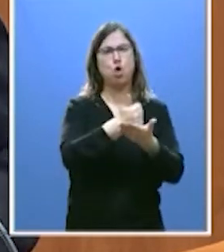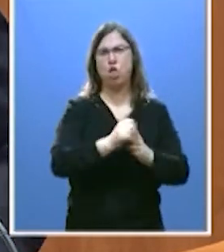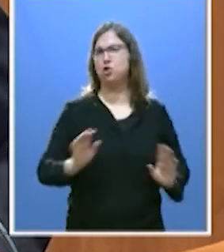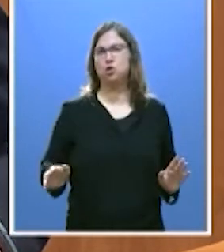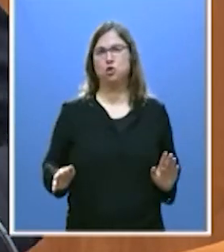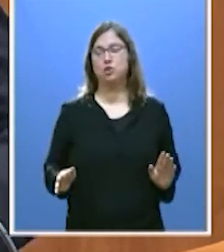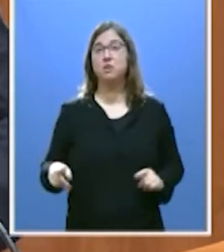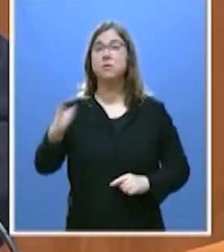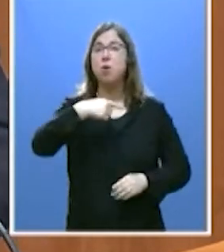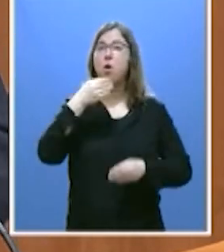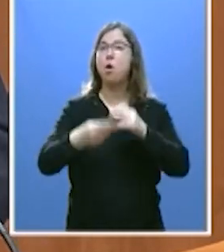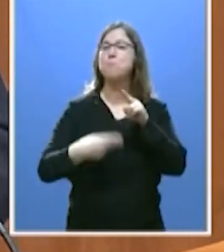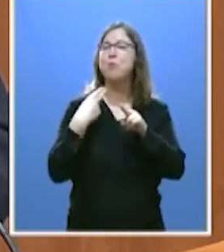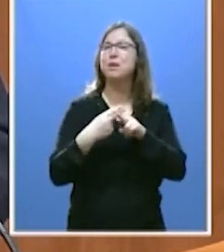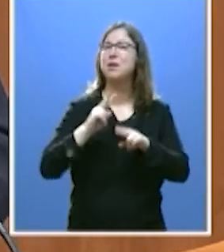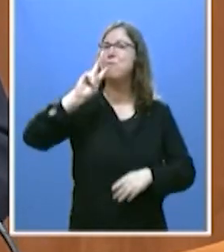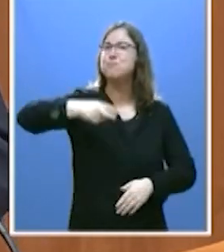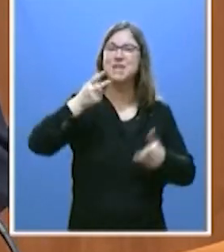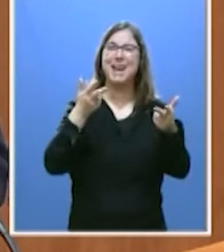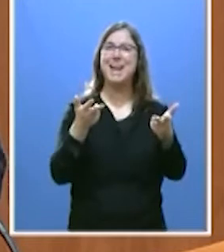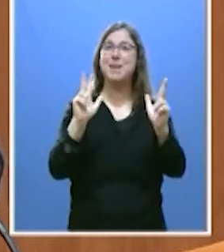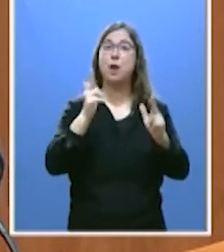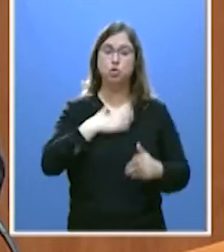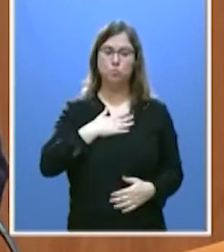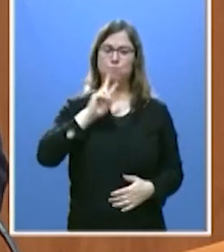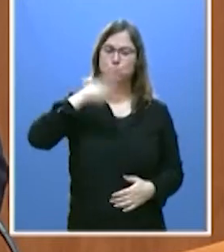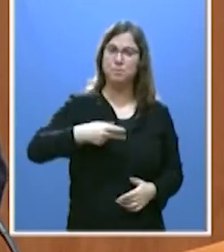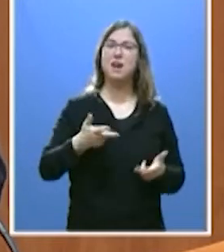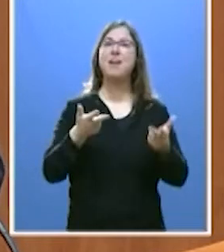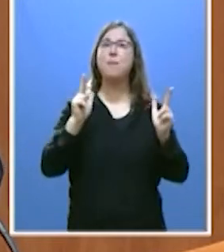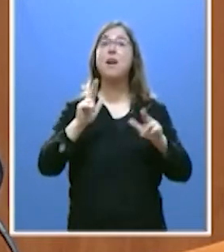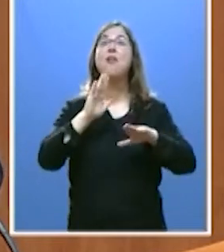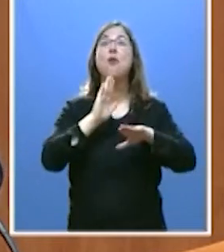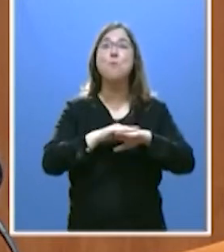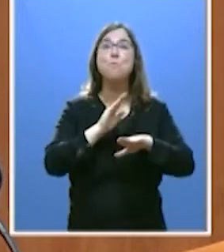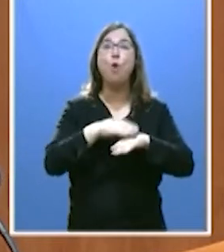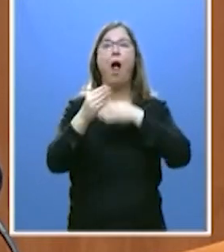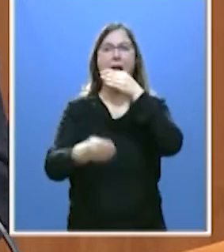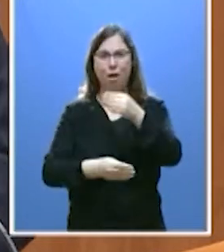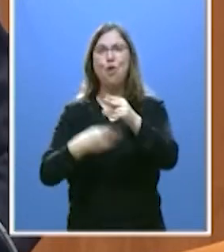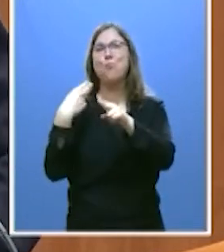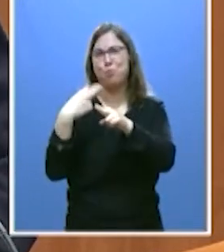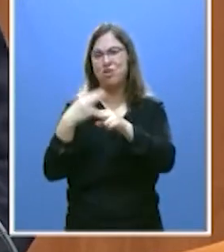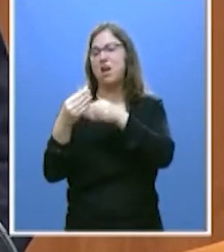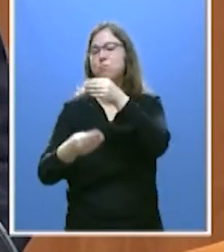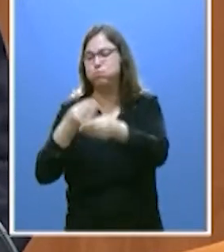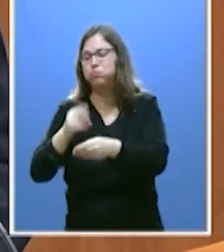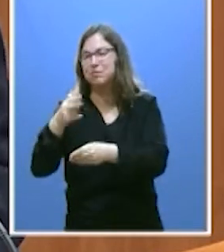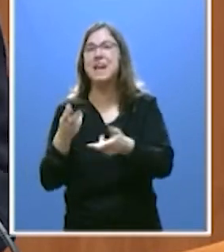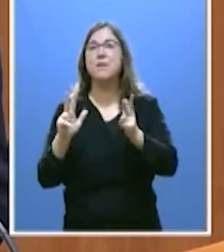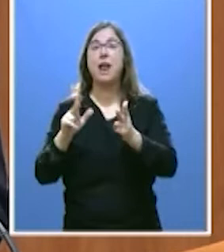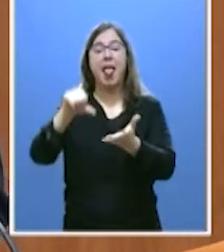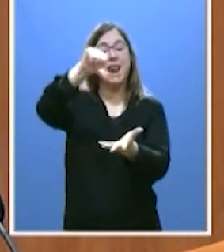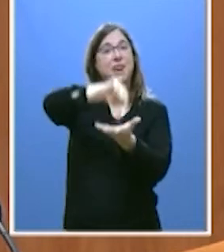políticas liberales porque somos liberales, y somos liberales porque hacemos políticas liberales. El centro